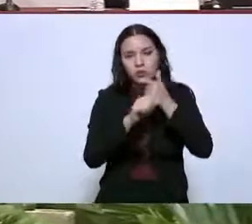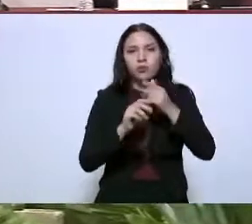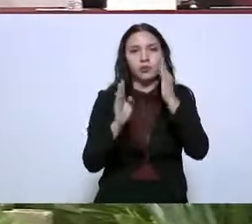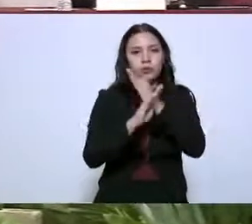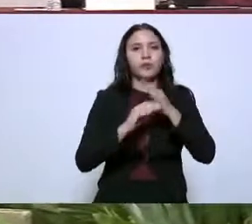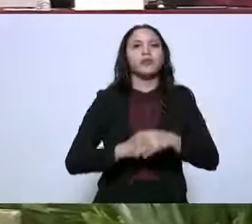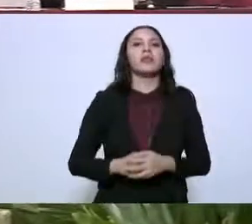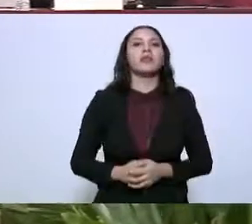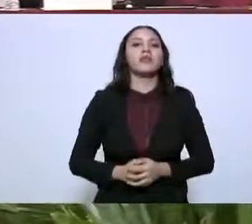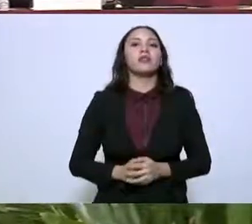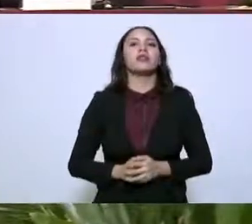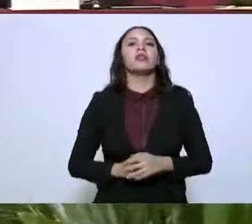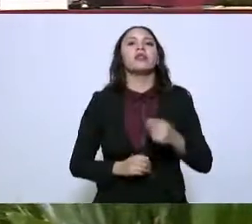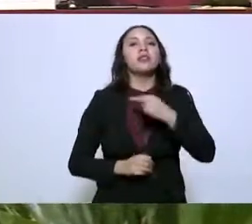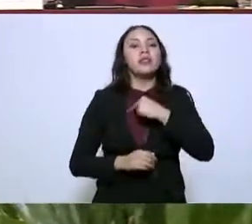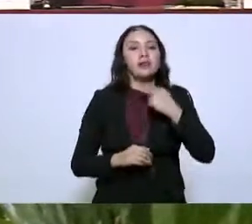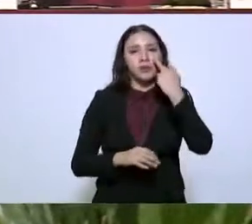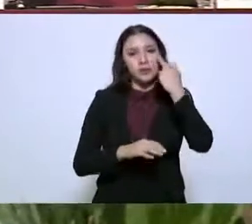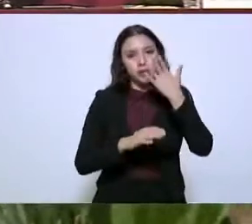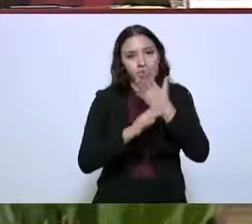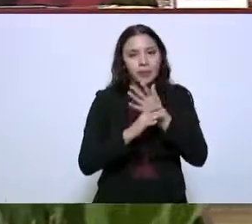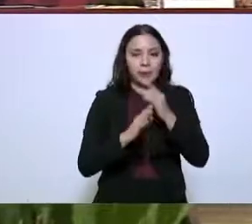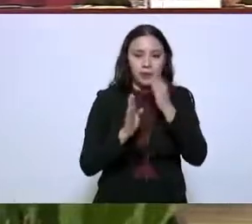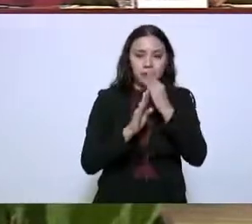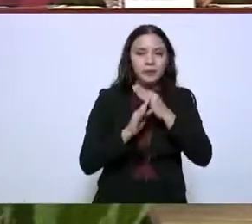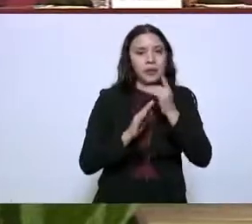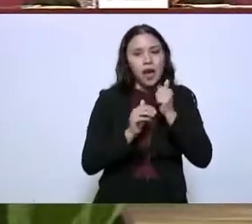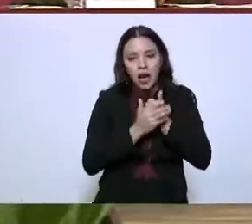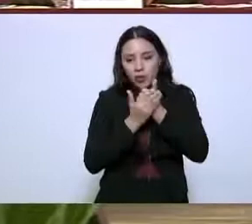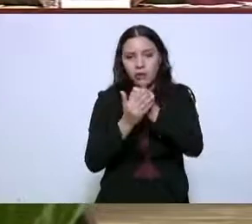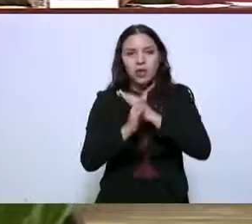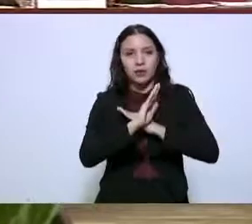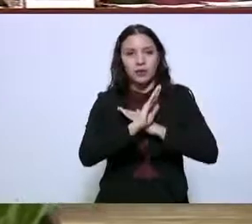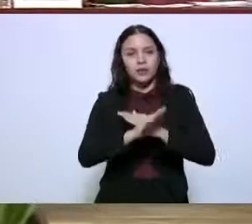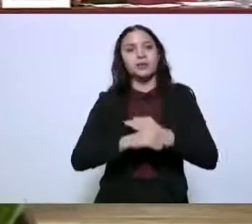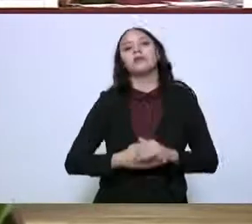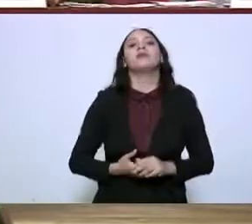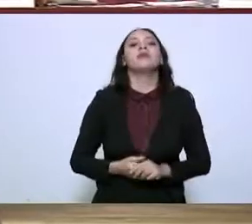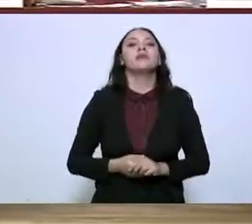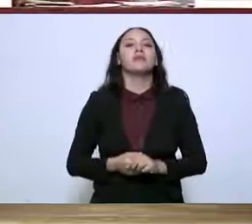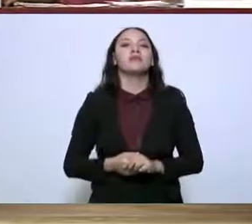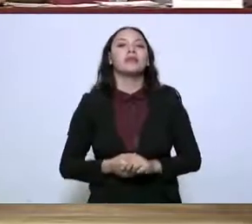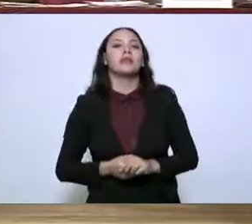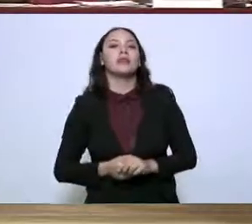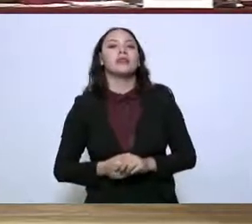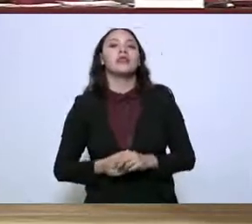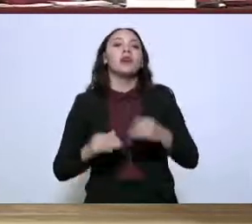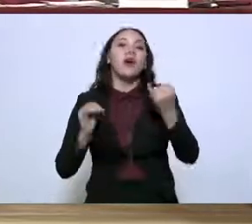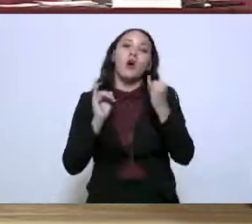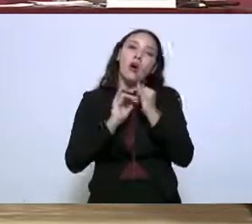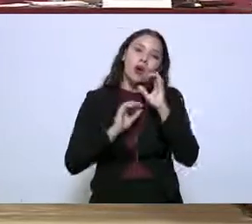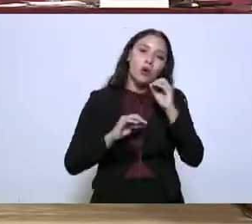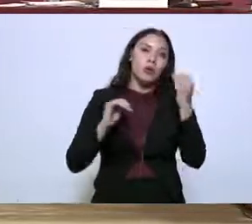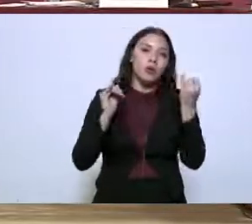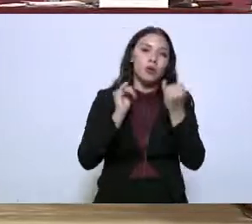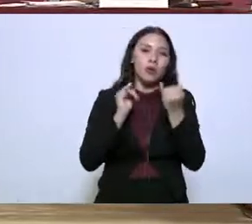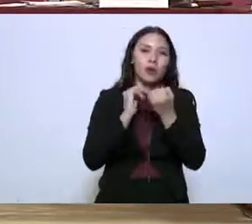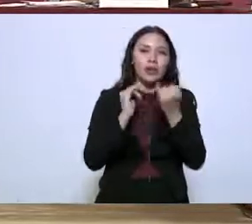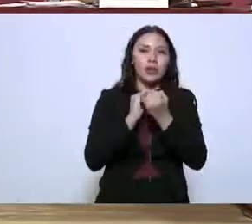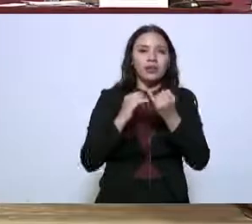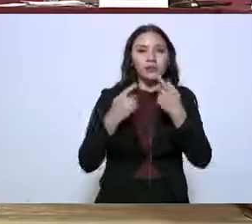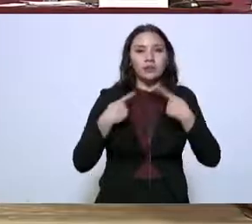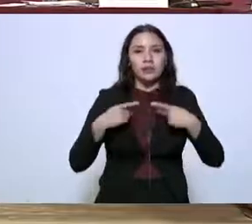de las fuerzas para poder actuar ellos en áreas distintas o poder huir del área donde